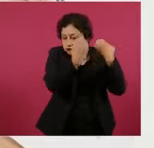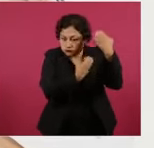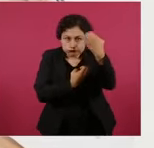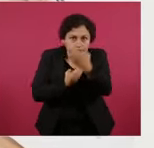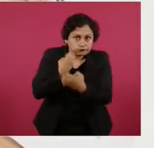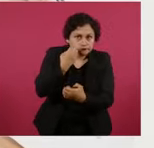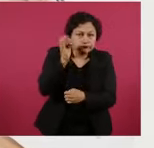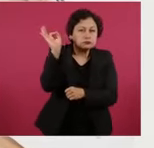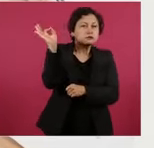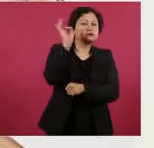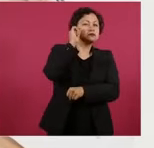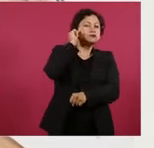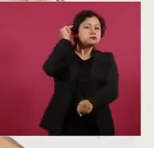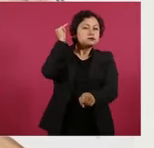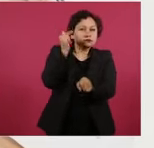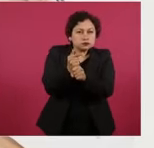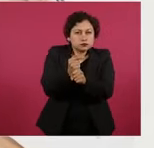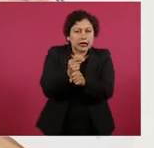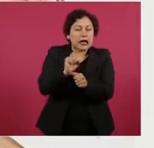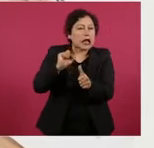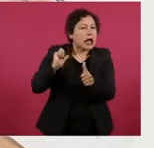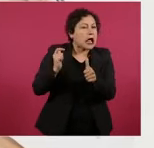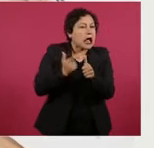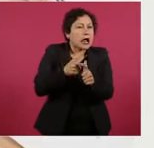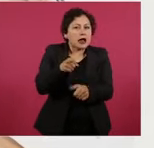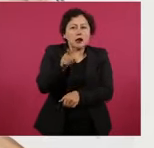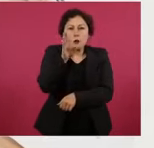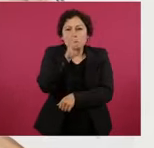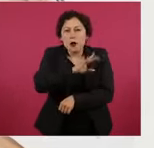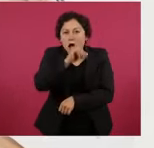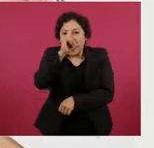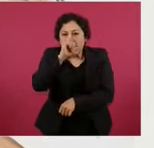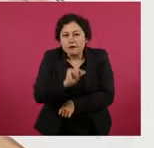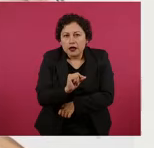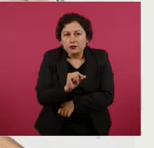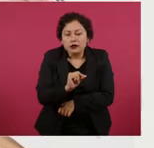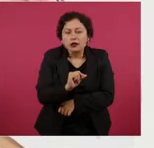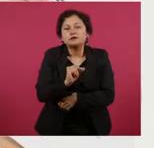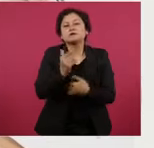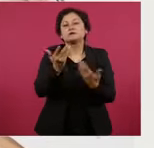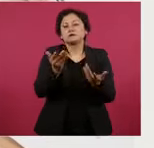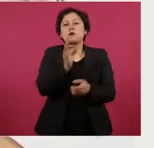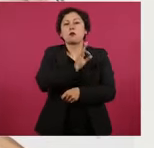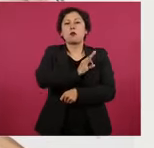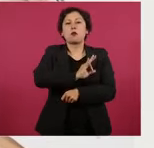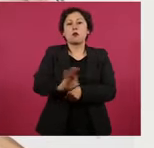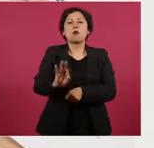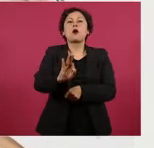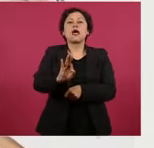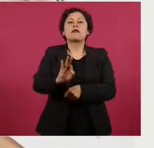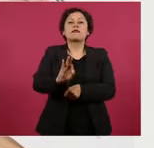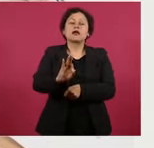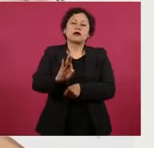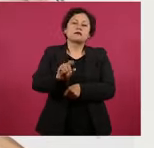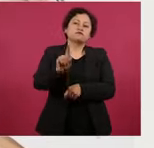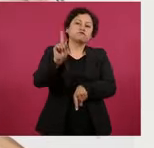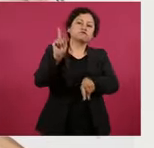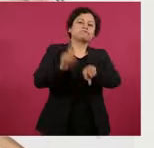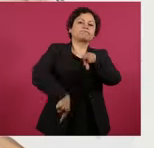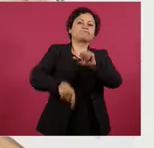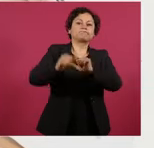se detecta que hay alguna problemática, pueden ser suspendidos o